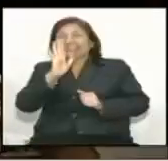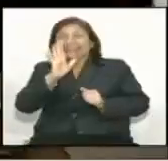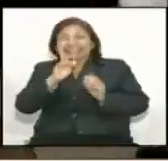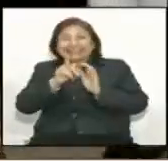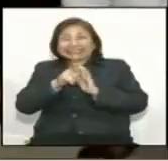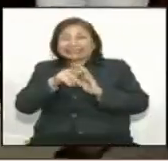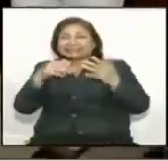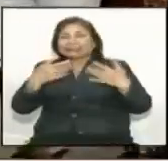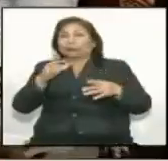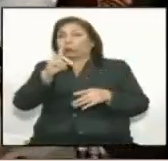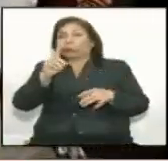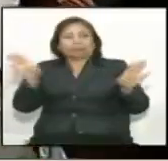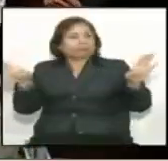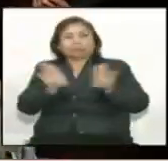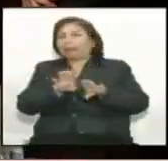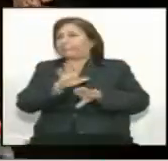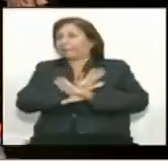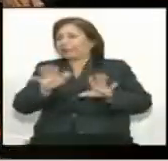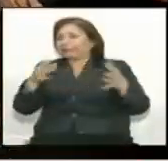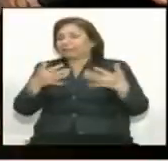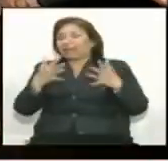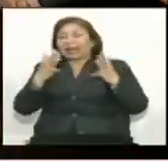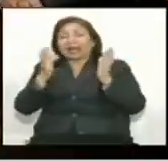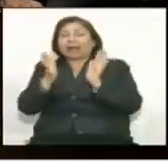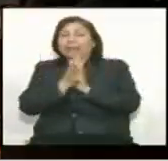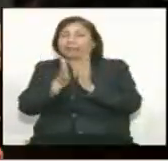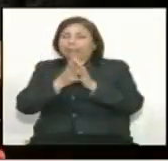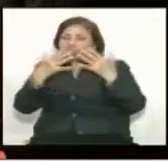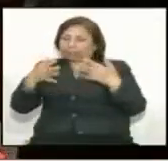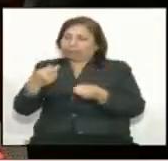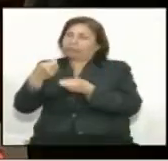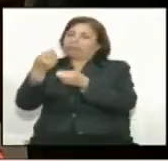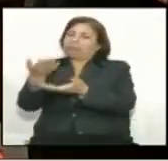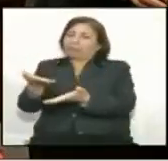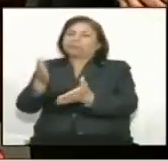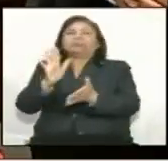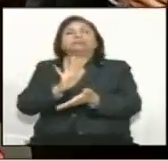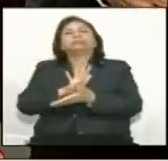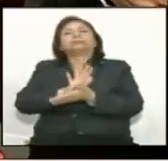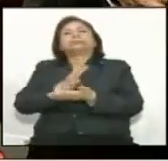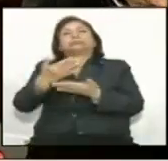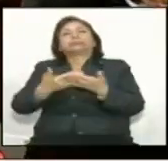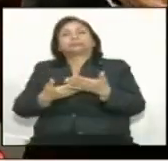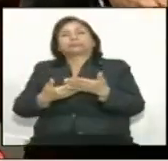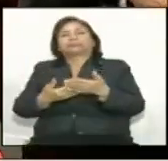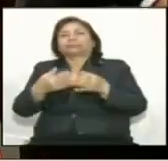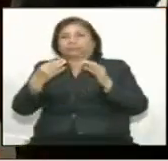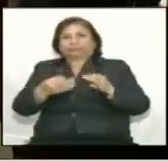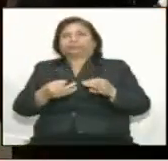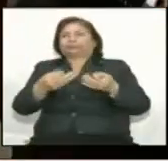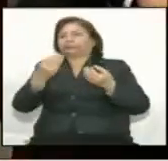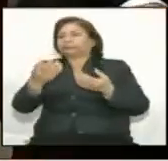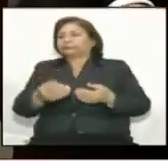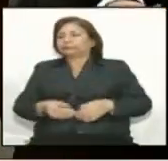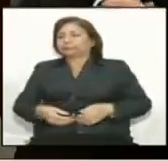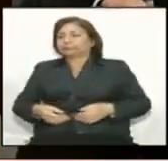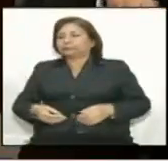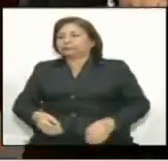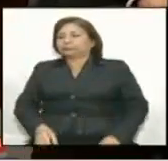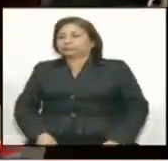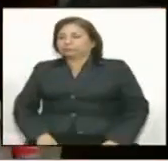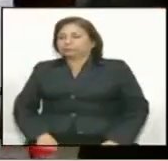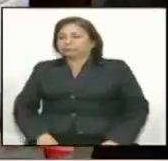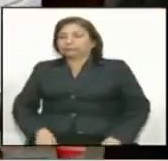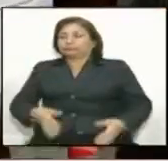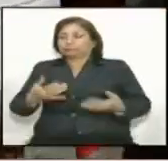Les pediría poder señalar que una muy buena noticia. Se ha escuchado a los jóvenes en las calles